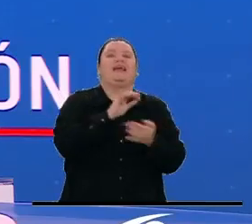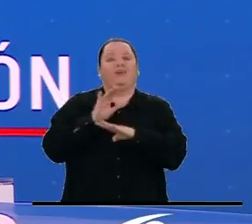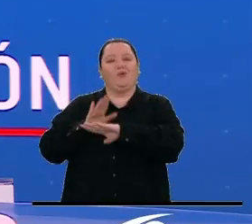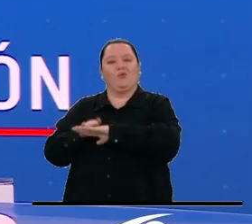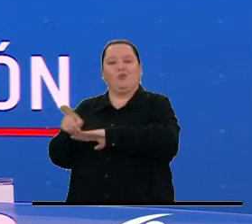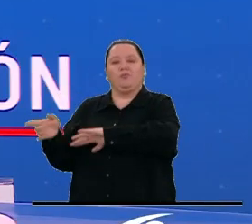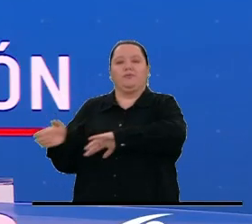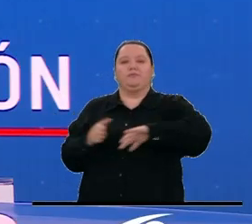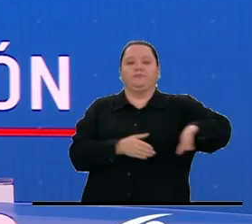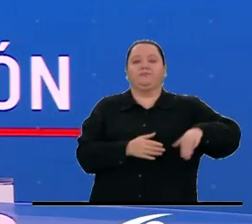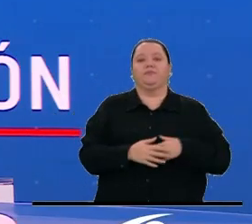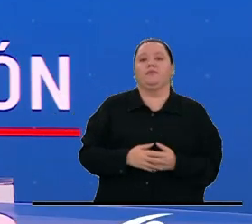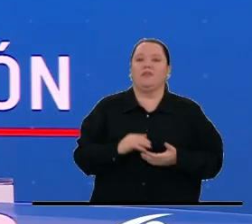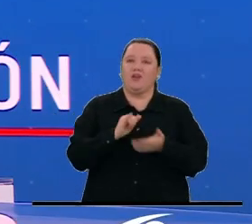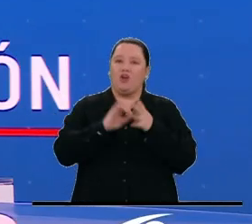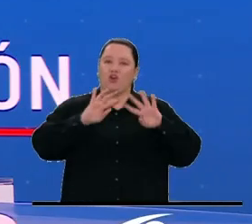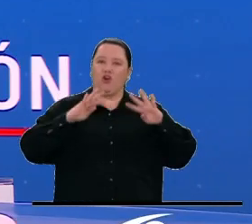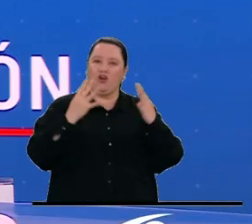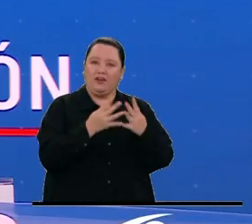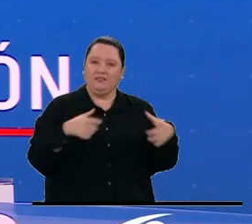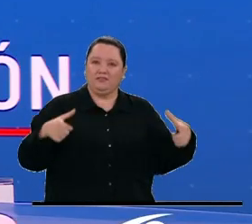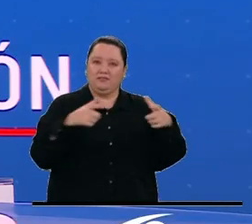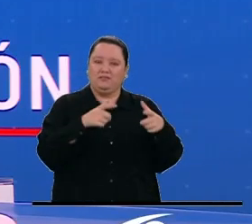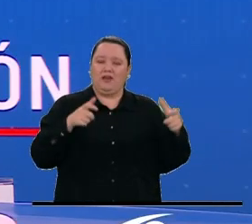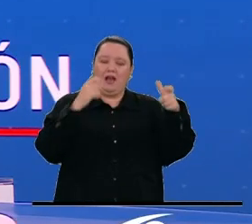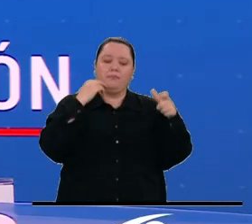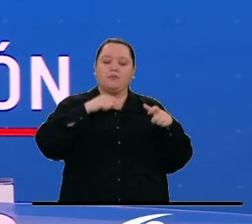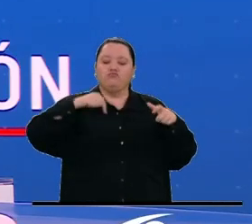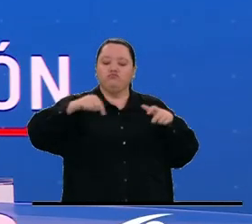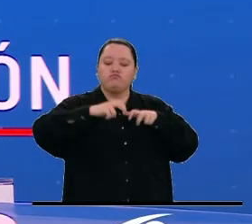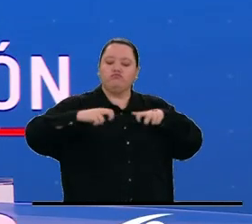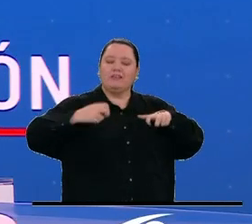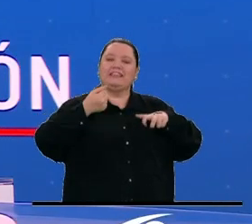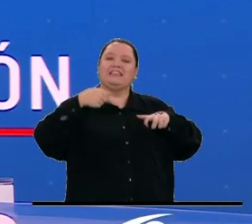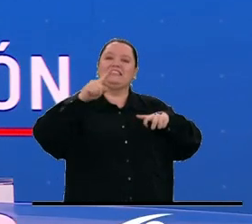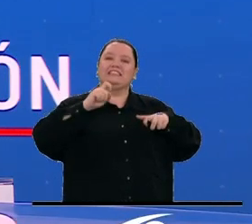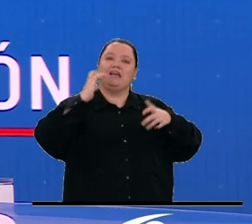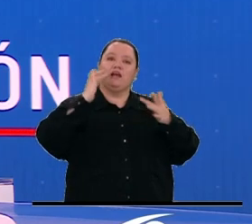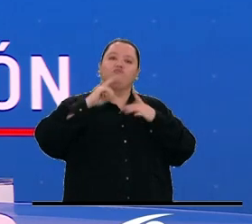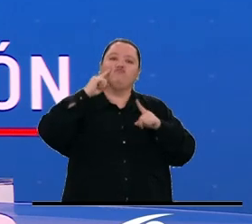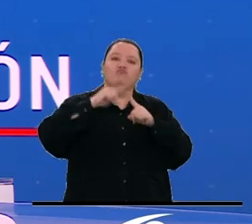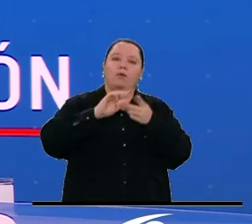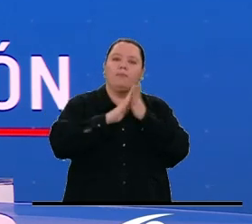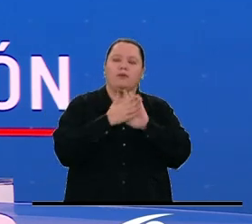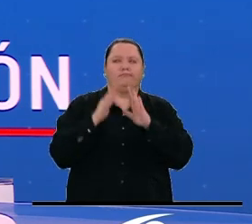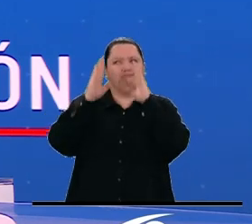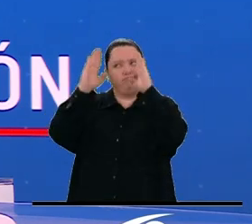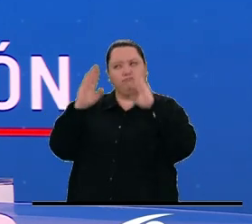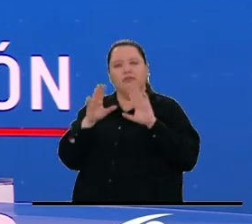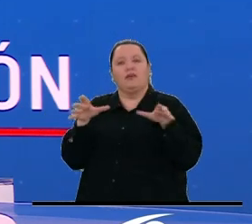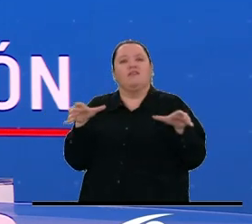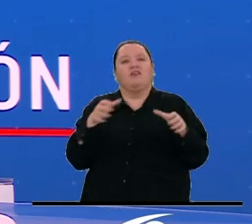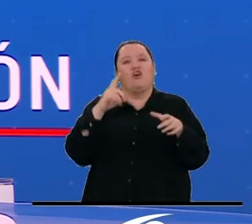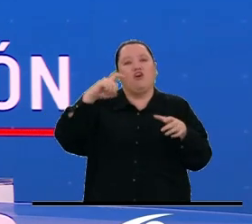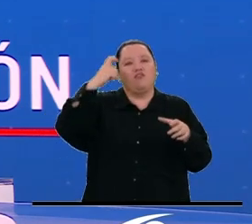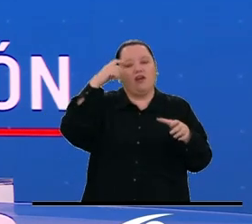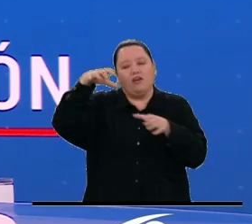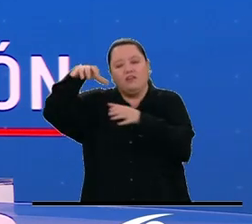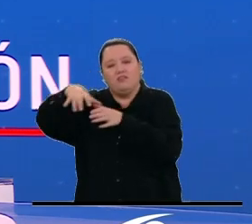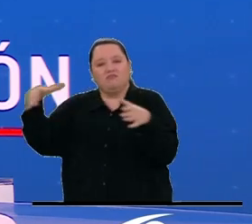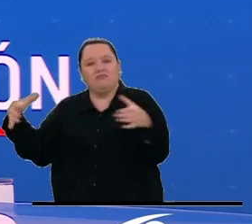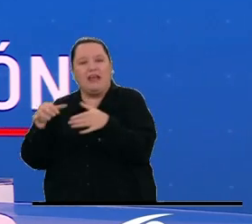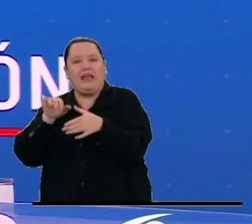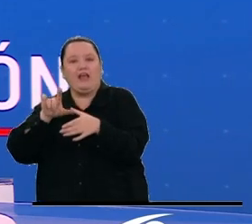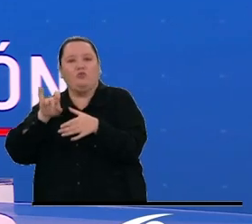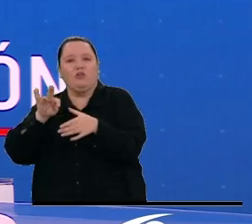En el Congreso, los integrantes de las 16 curules de paz reclamaron mayor atención por parte del Ejecutivo. Señalaron que no los